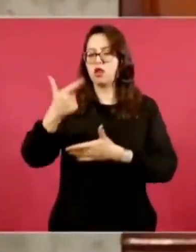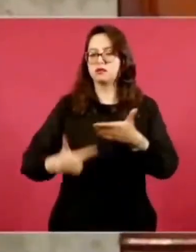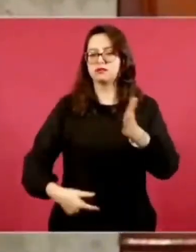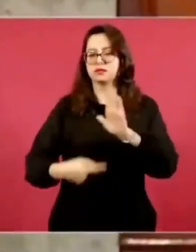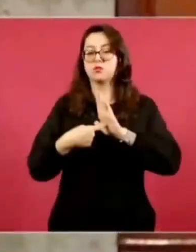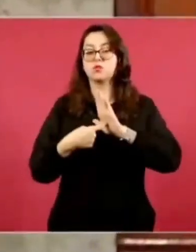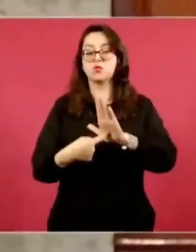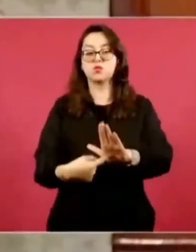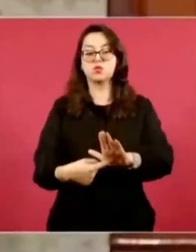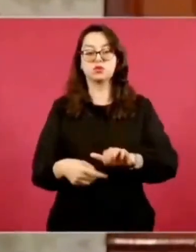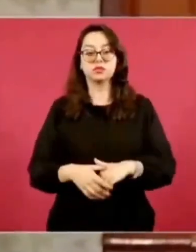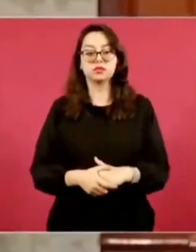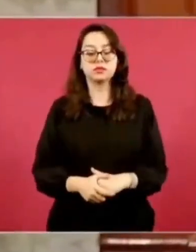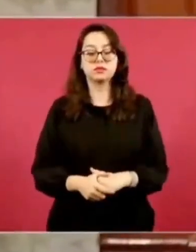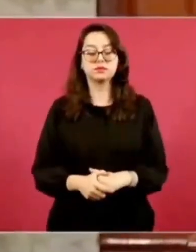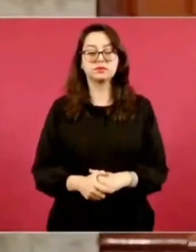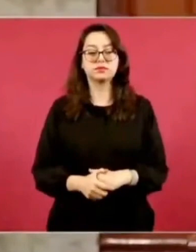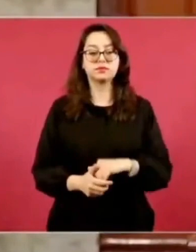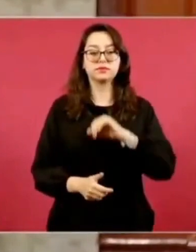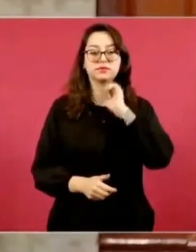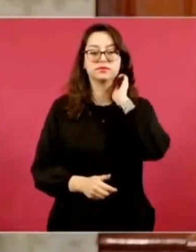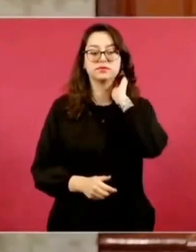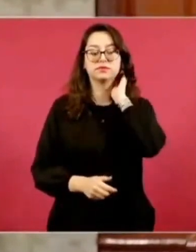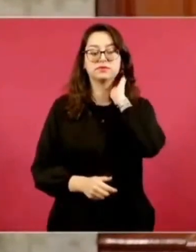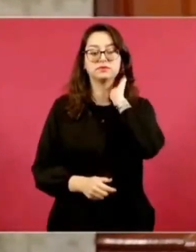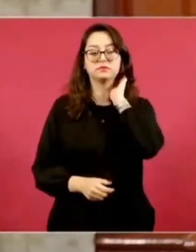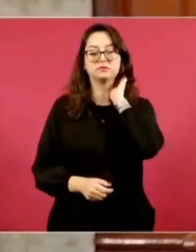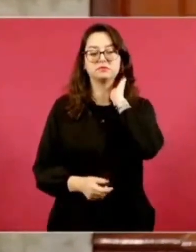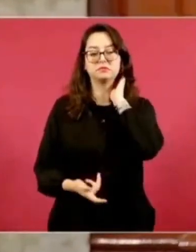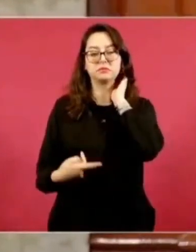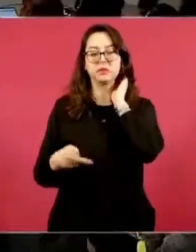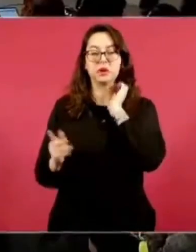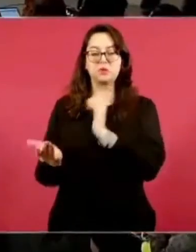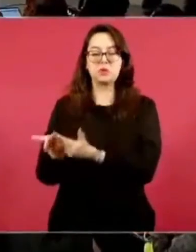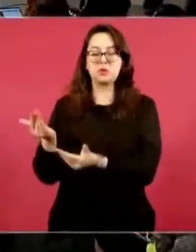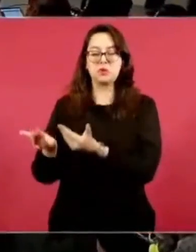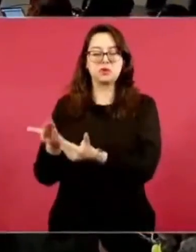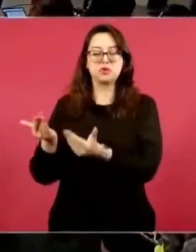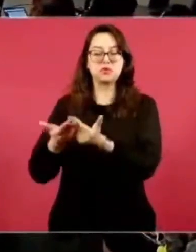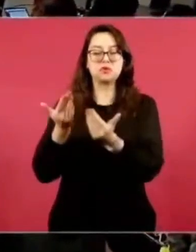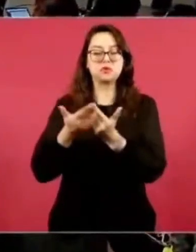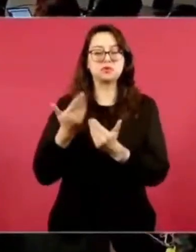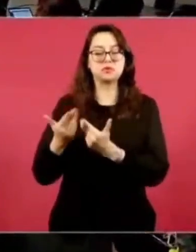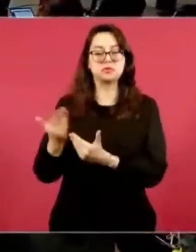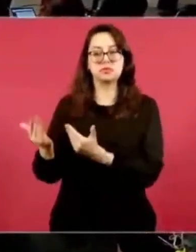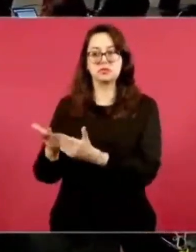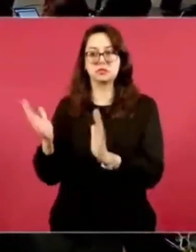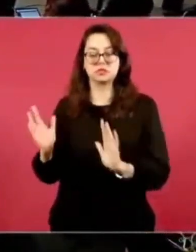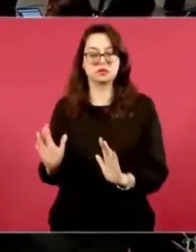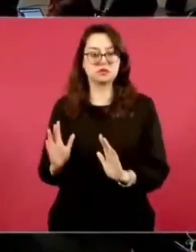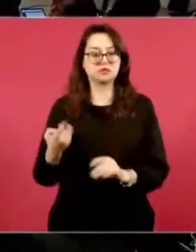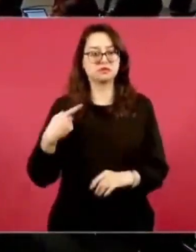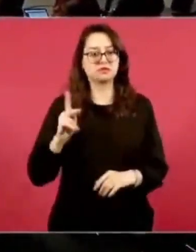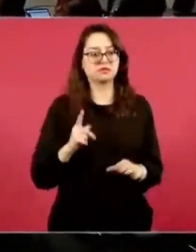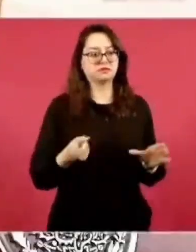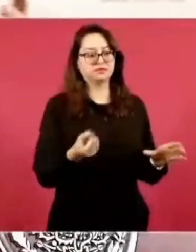A lo mejor fueron más, pero fueron muy poquitas. Muy bien. A pesar de que